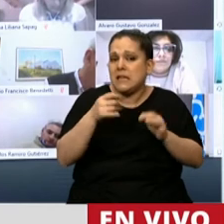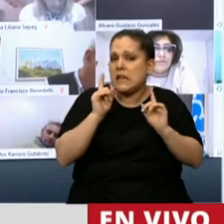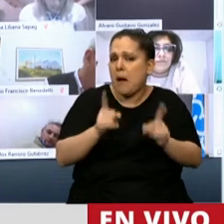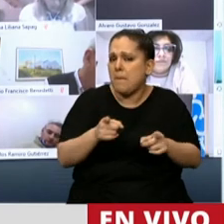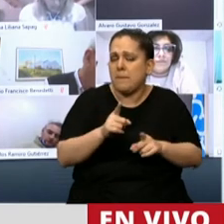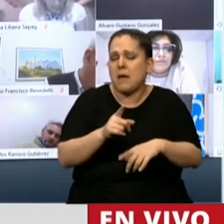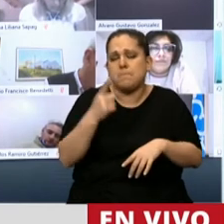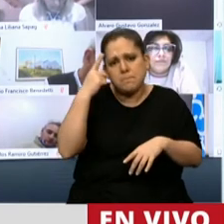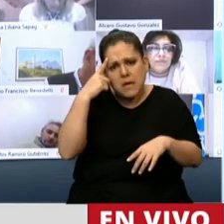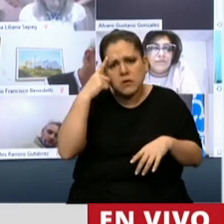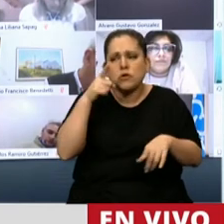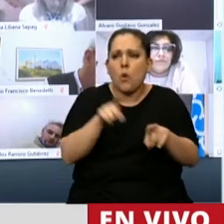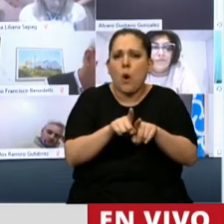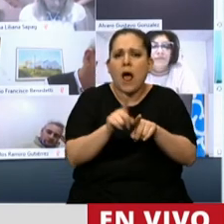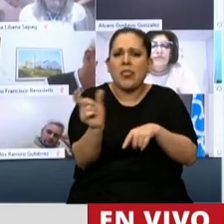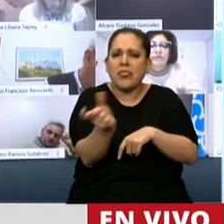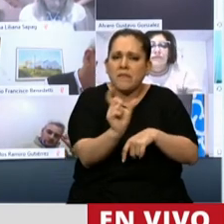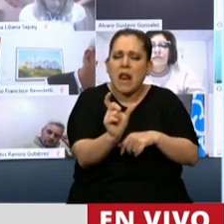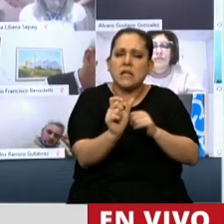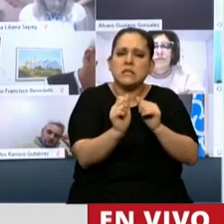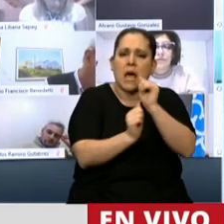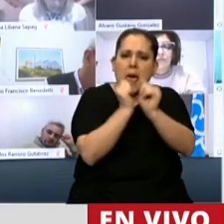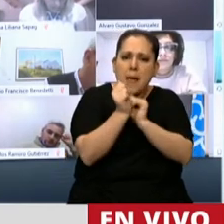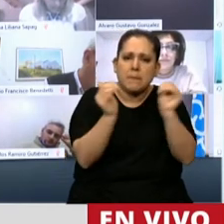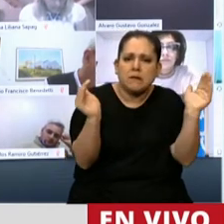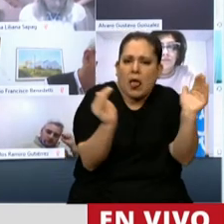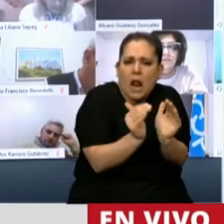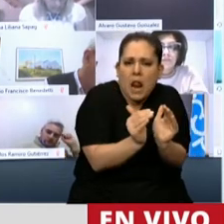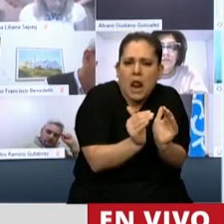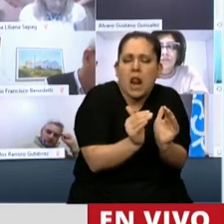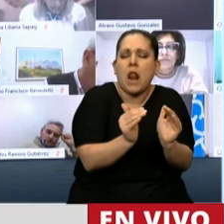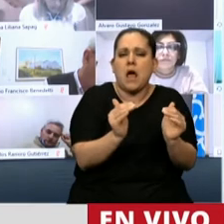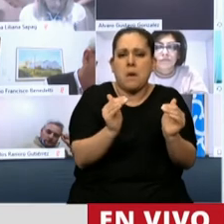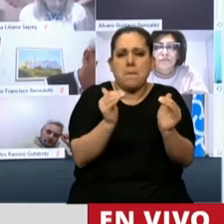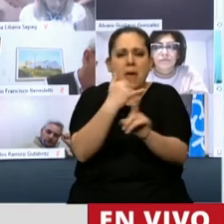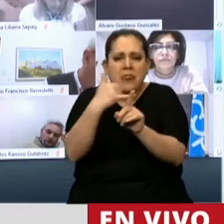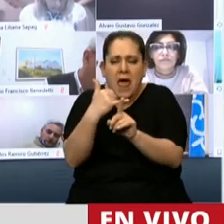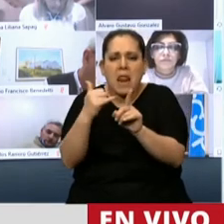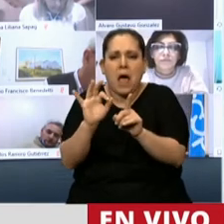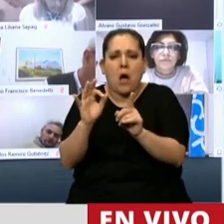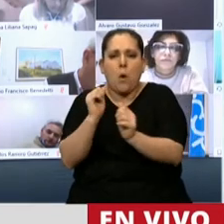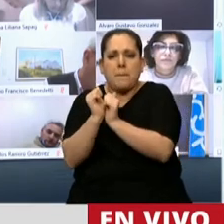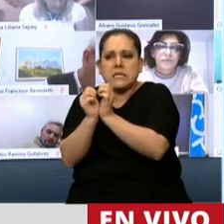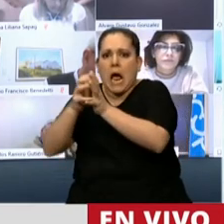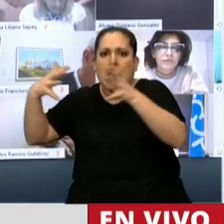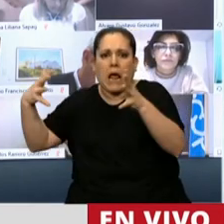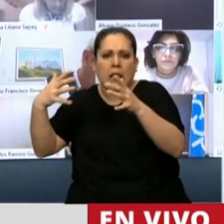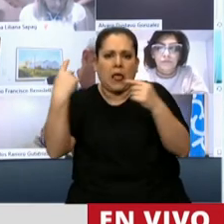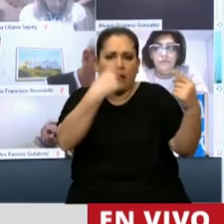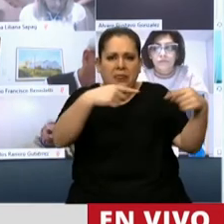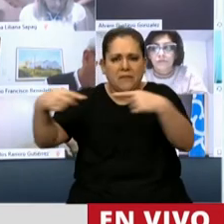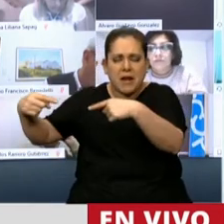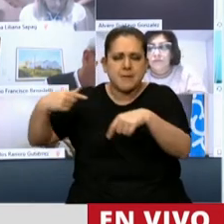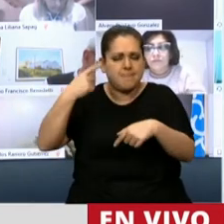esto de distinguir entre la micro, la pequeña, la mediana empresa y la gran empresa, porque acá lo